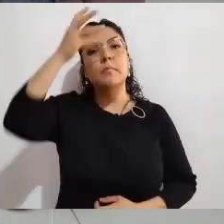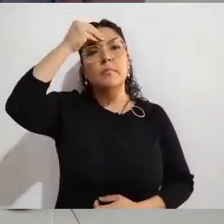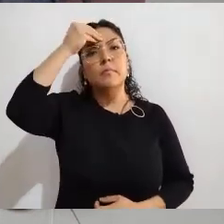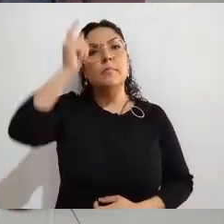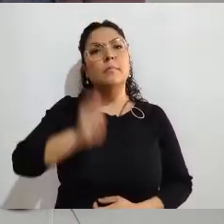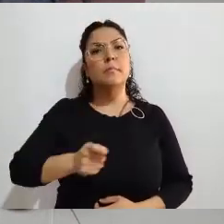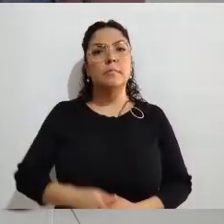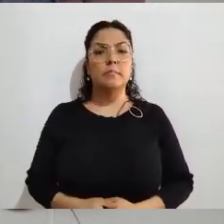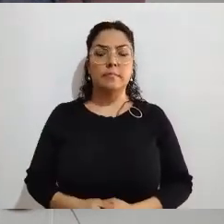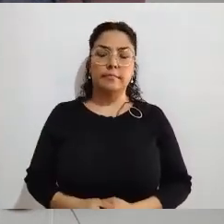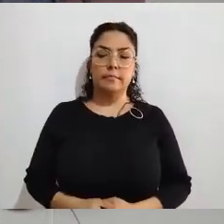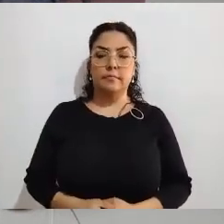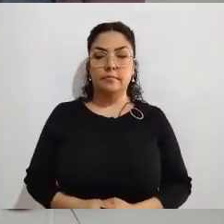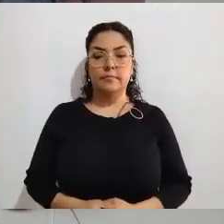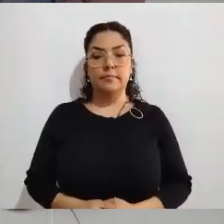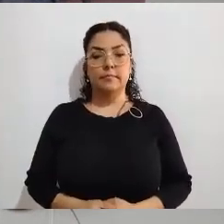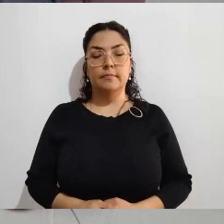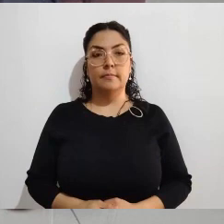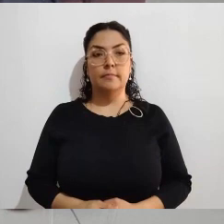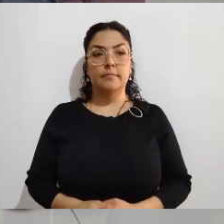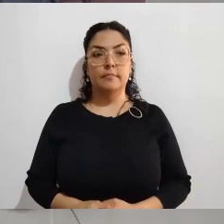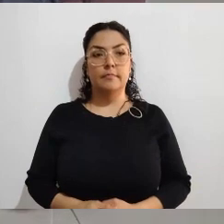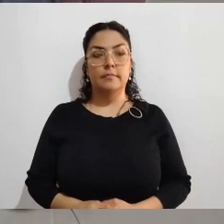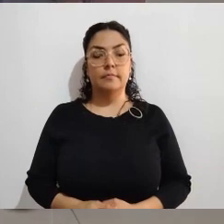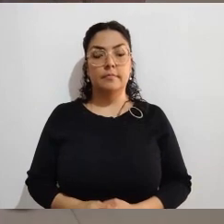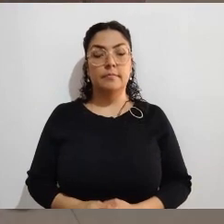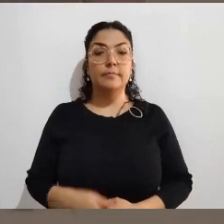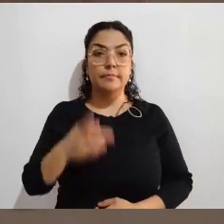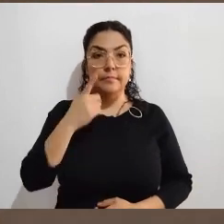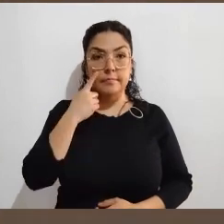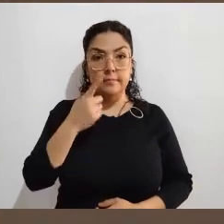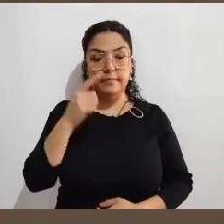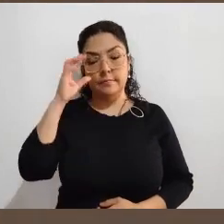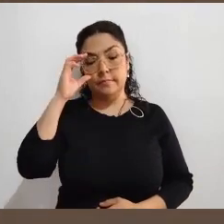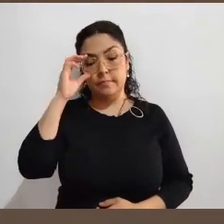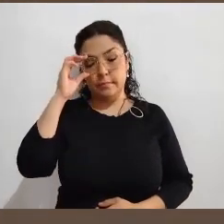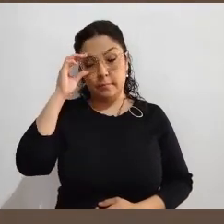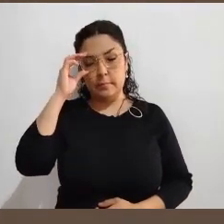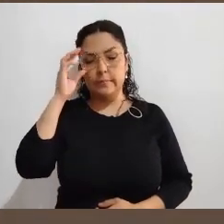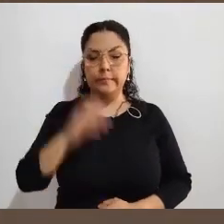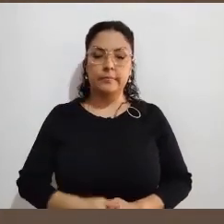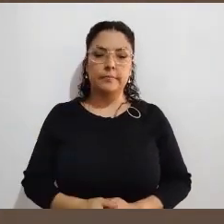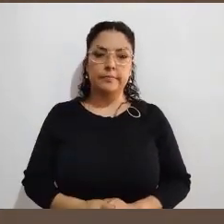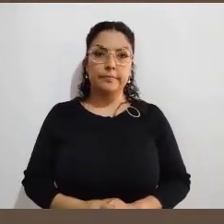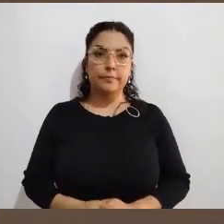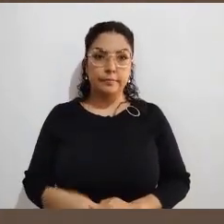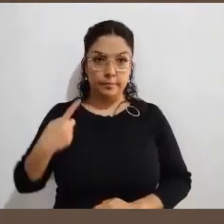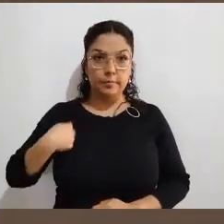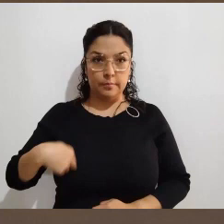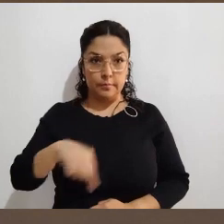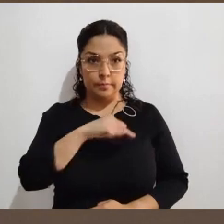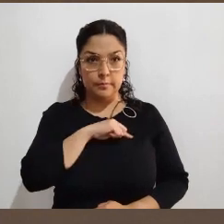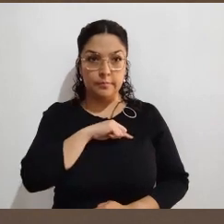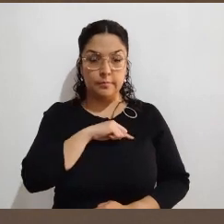la visión de una persona? Claro que sí, con mucho gusto. En primer lugar, comentarte, Memo, que en efecto nosotros